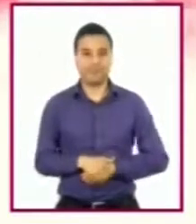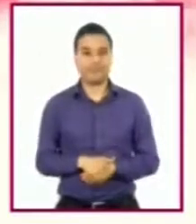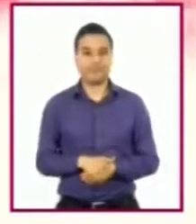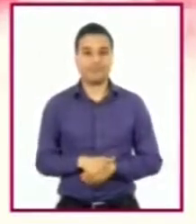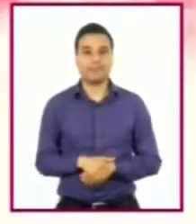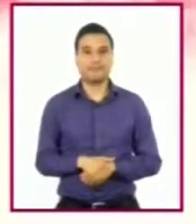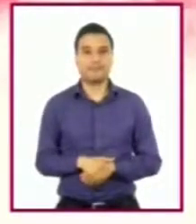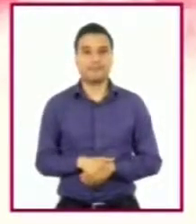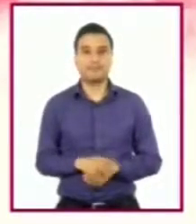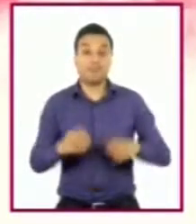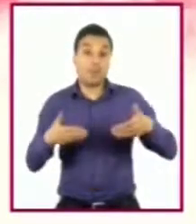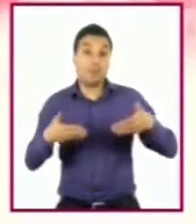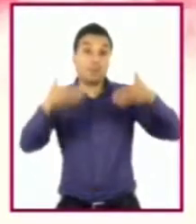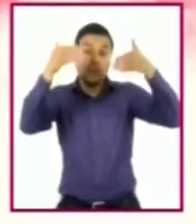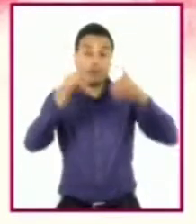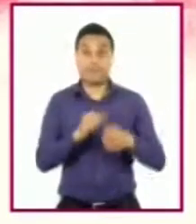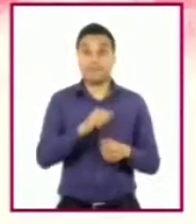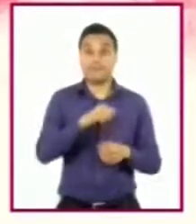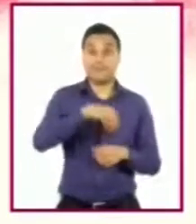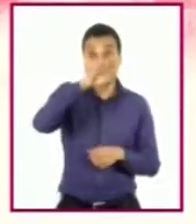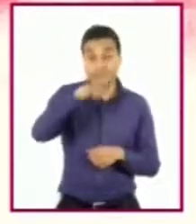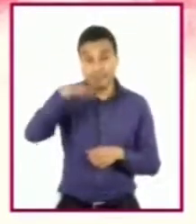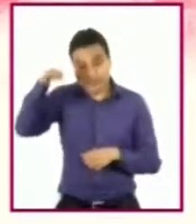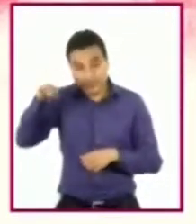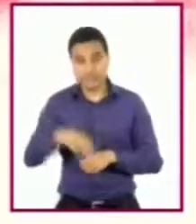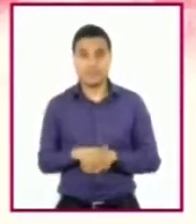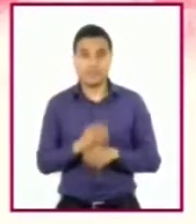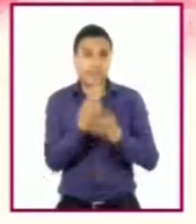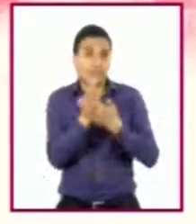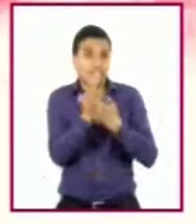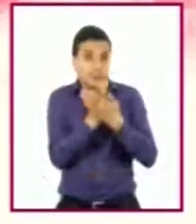Pintar un mural. Hacer un dibujo.